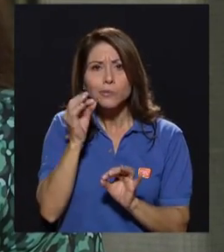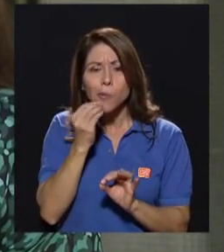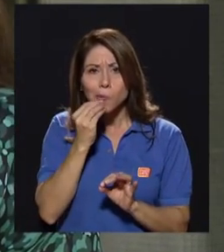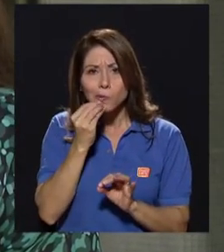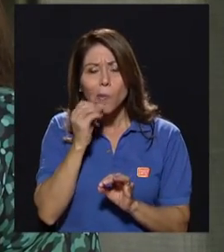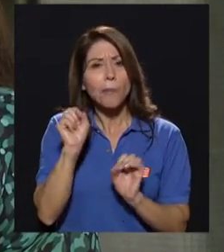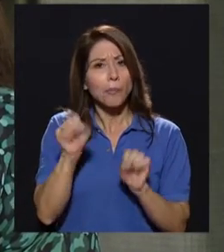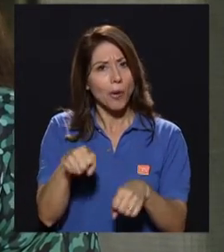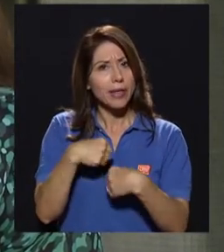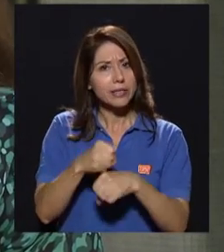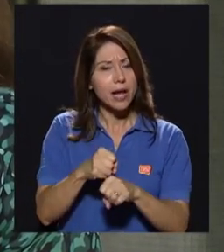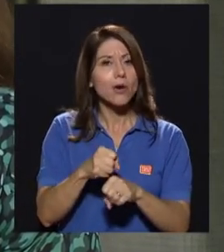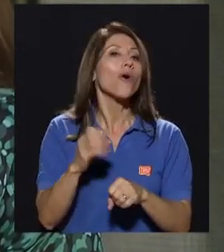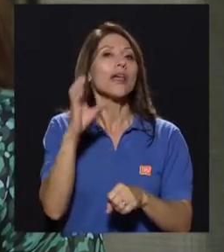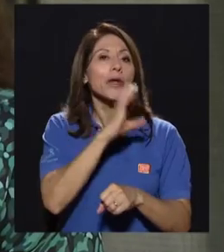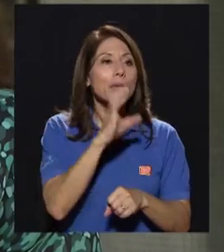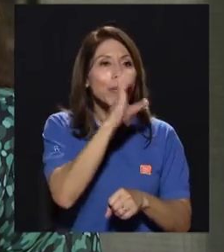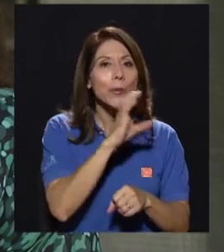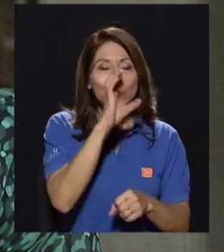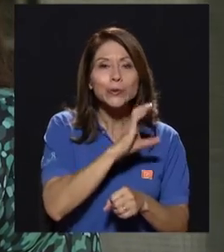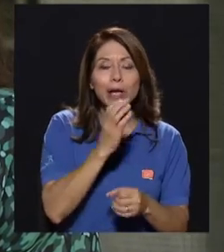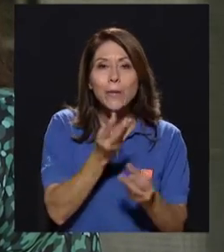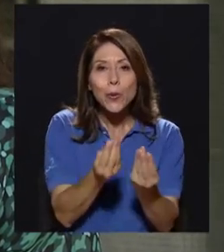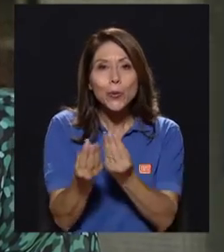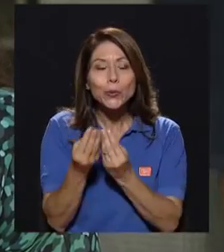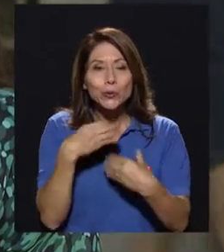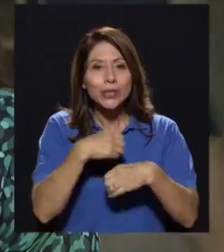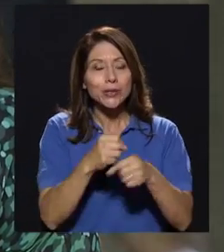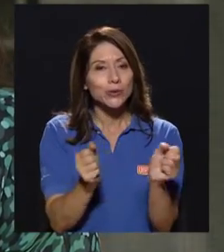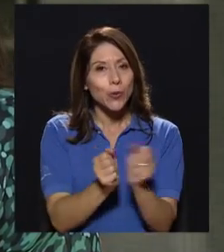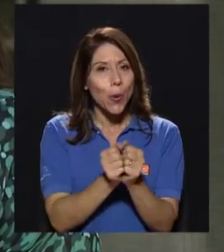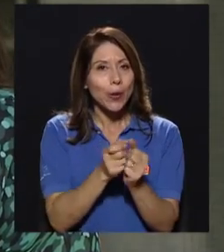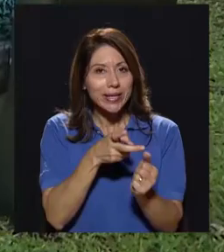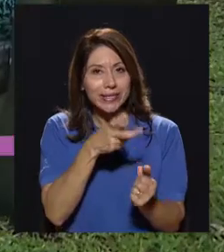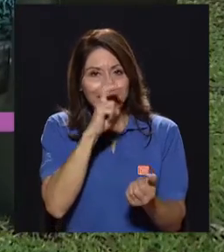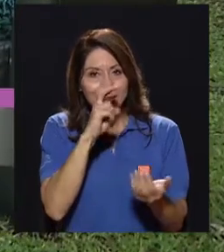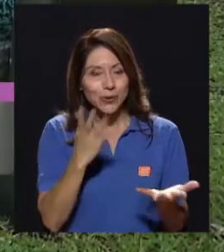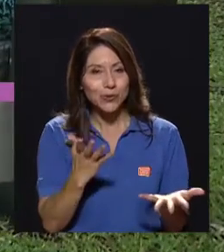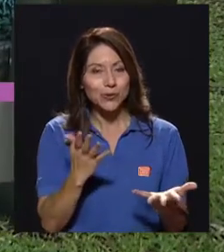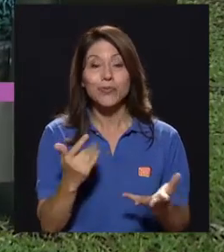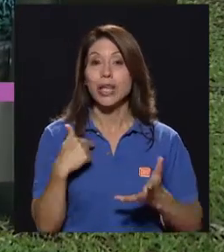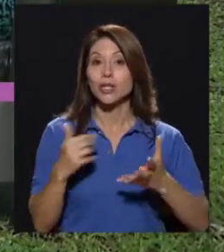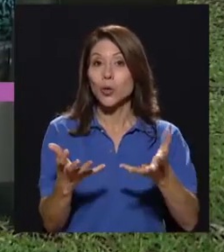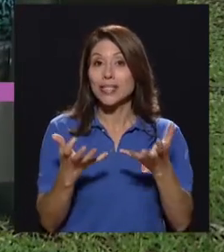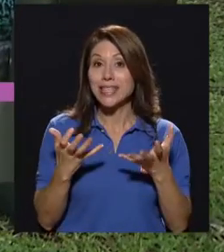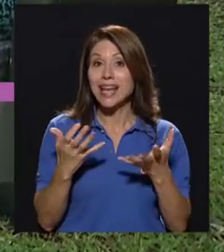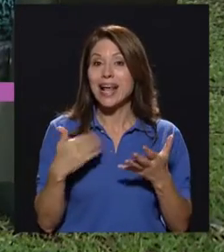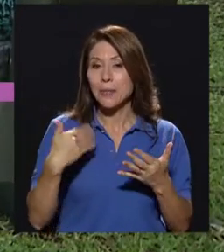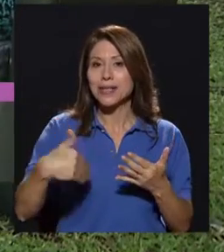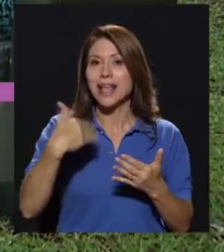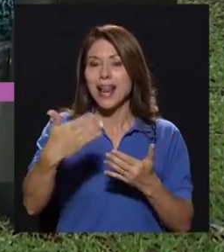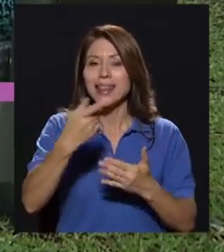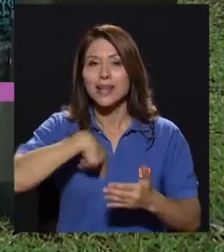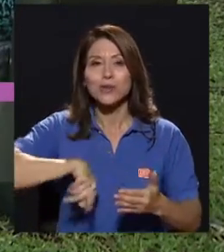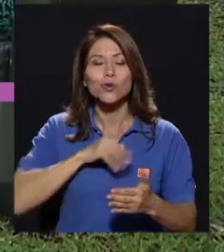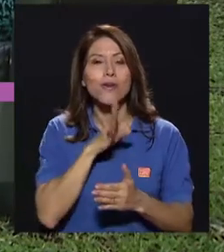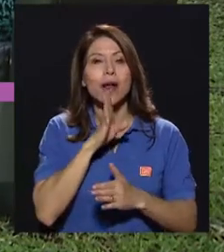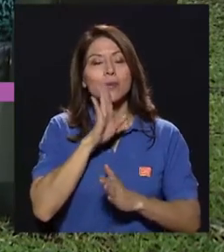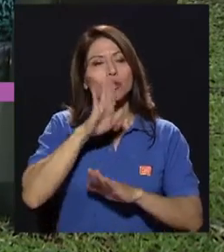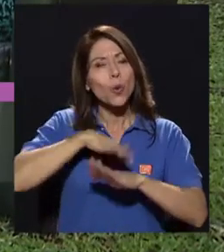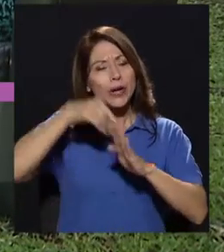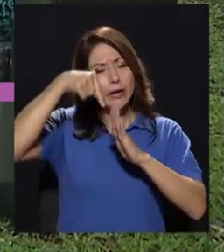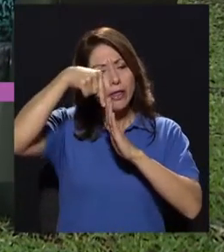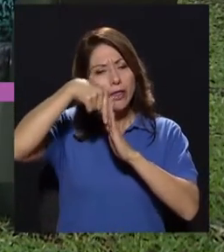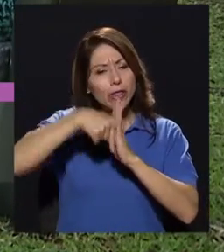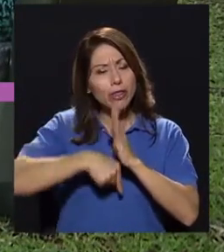está dispuesto a probarlo y está buscando productos elaborados a partir de estos alimentos. Ajá. Yo sí quisiera que más adelante profundizáramos en los